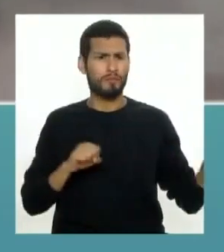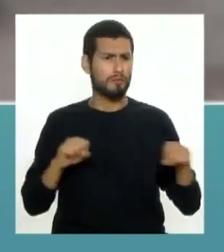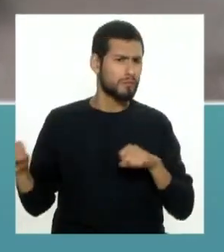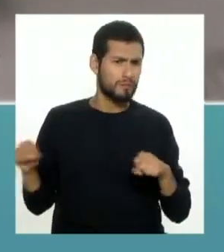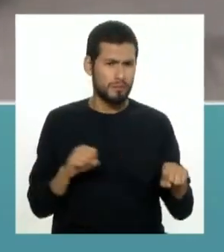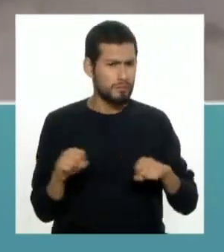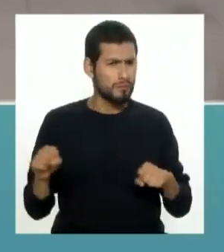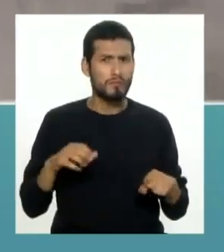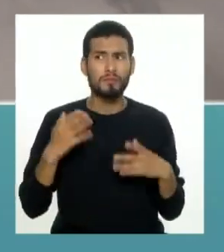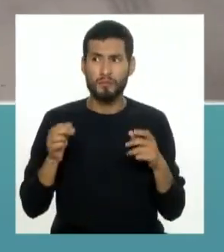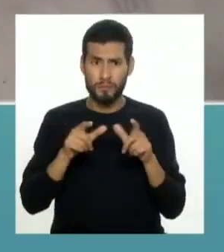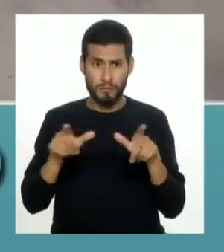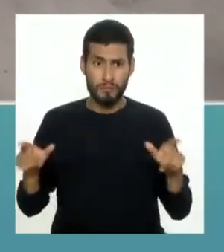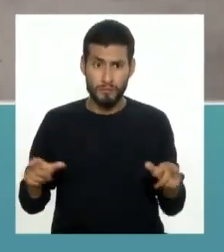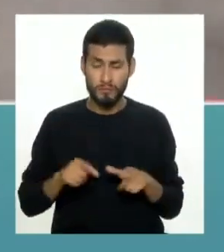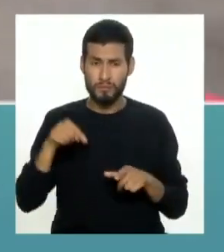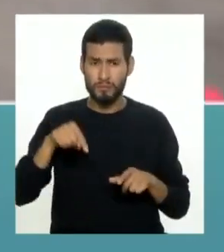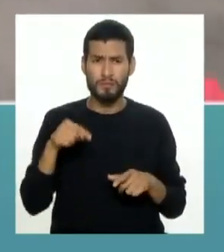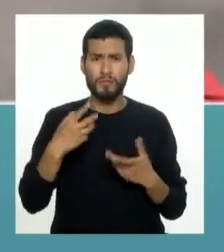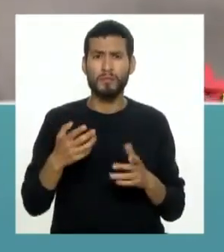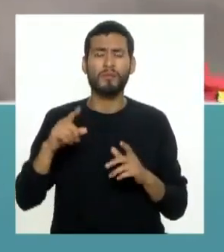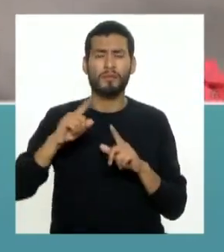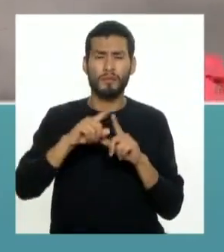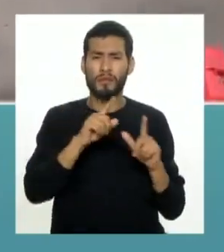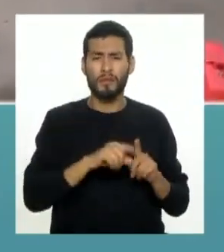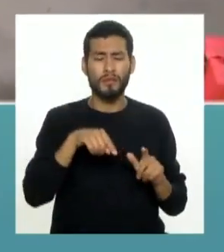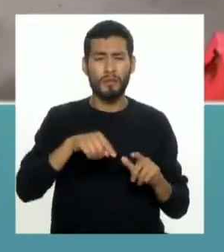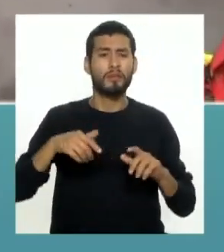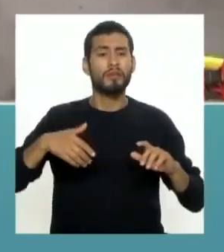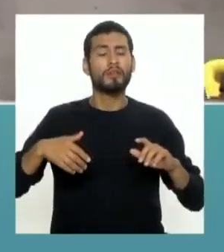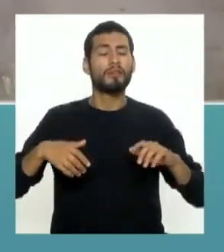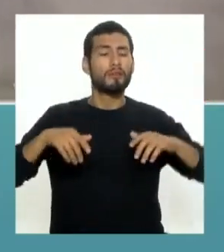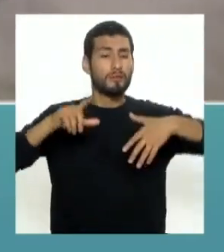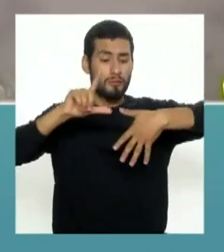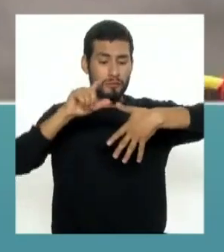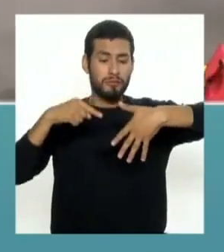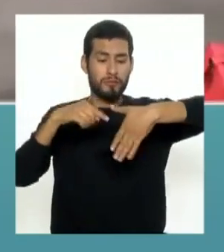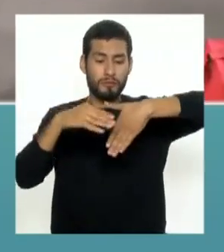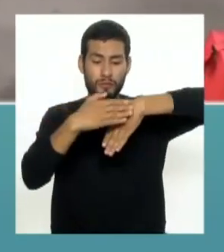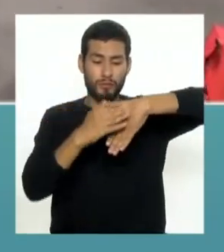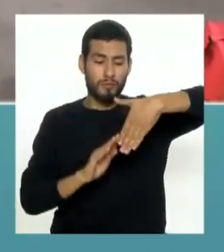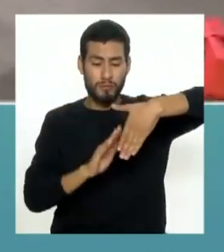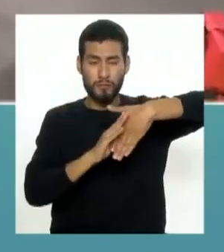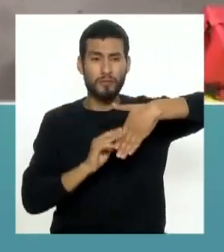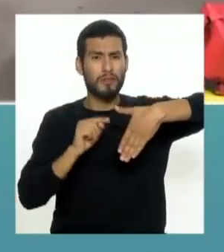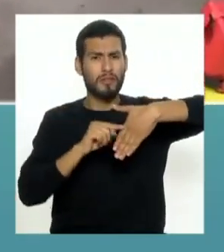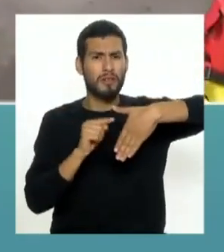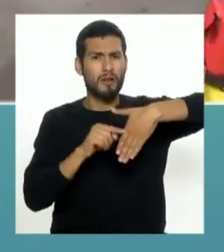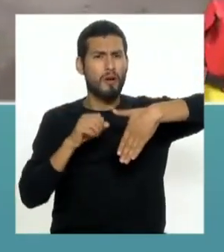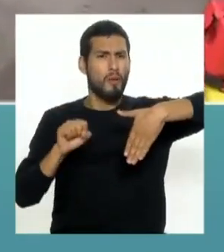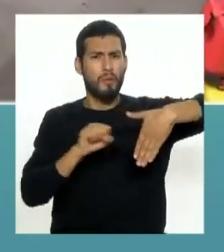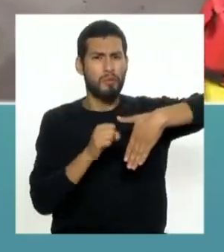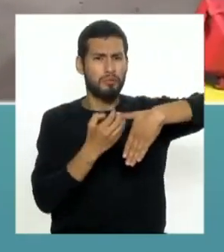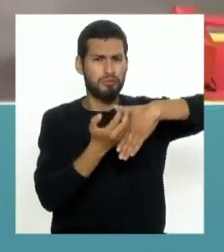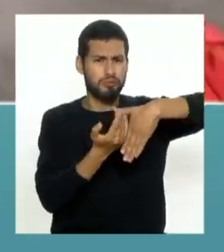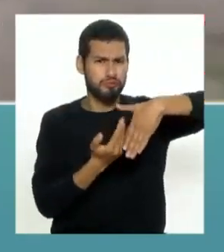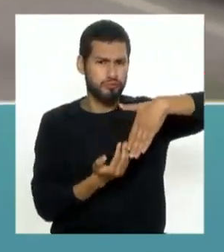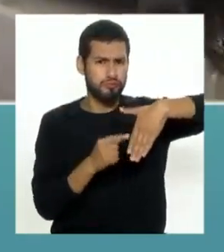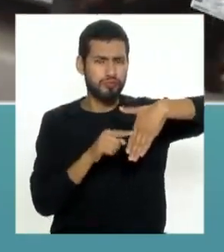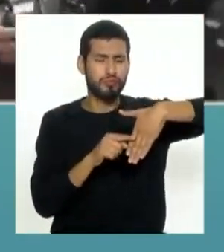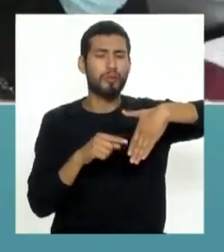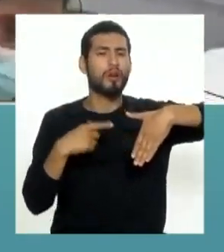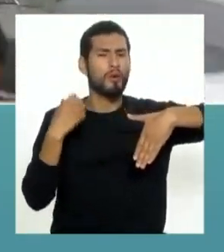a donde estamos ubicados, ¿no? Dentro de este cinturón del Fuego del Pacífico. Y en esta parte del mundo ocurren